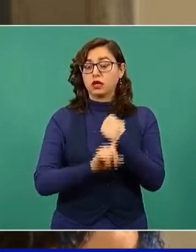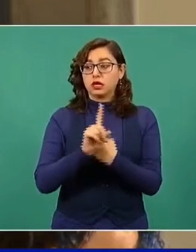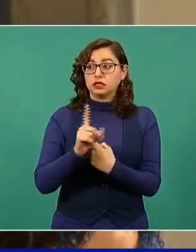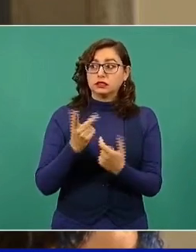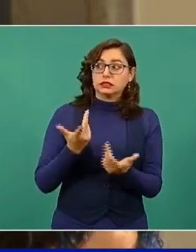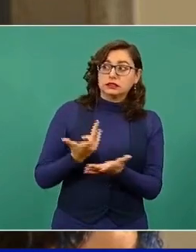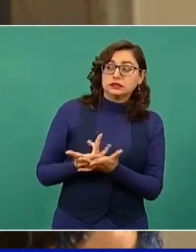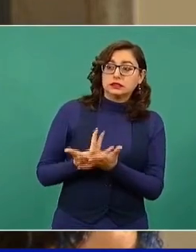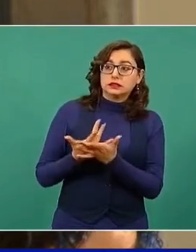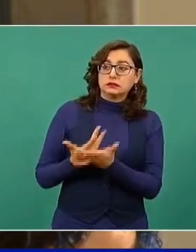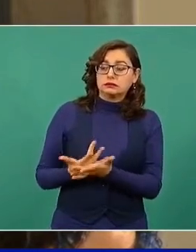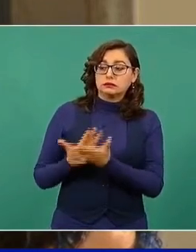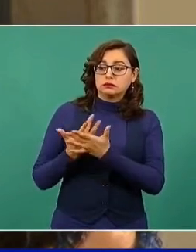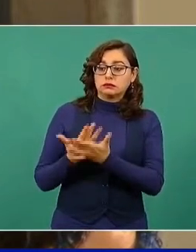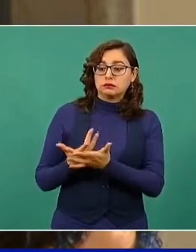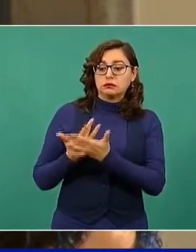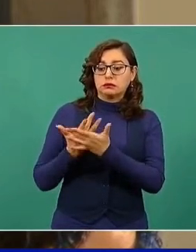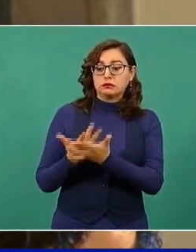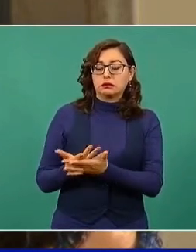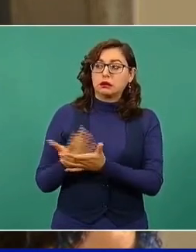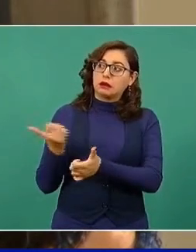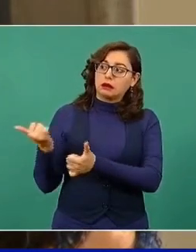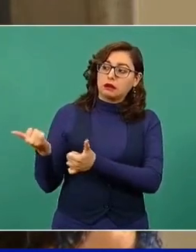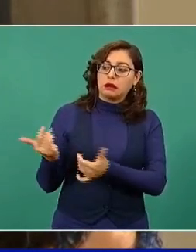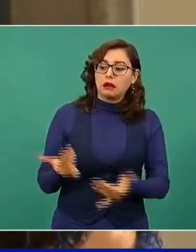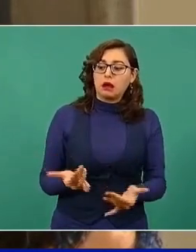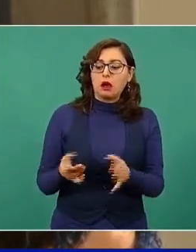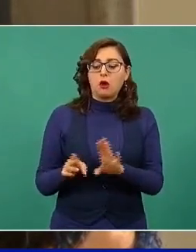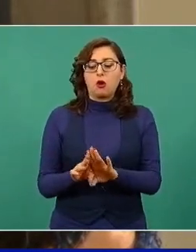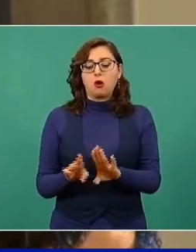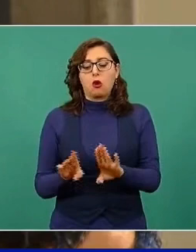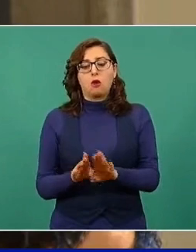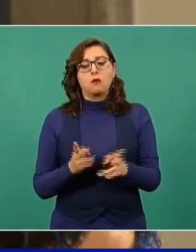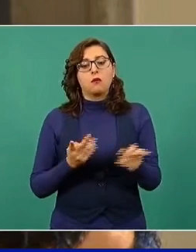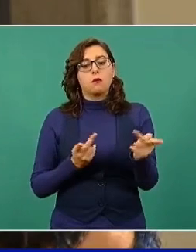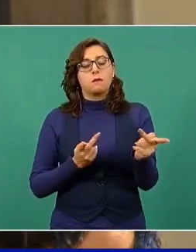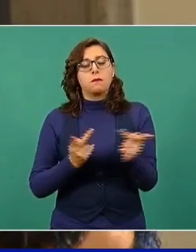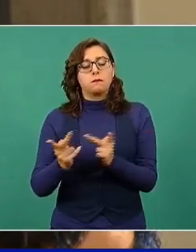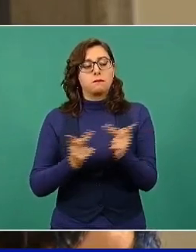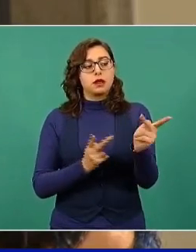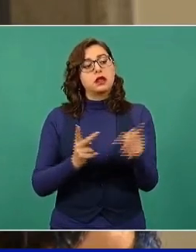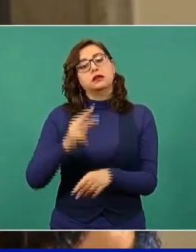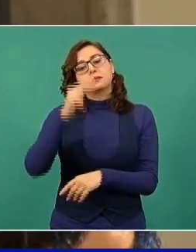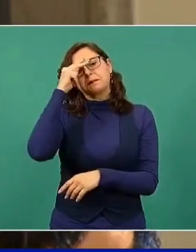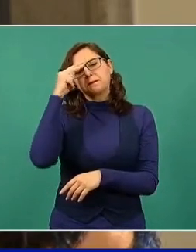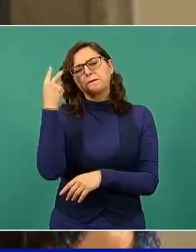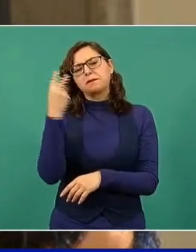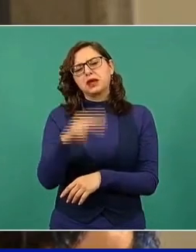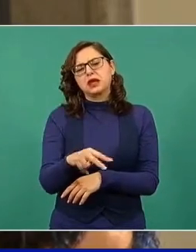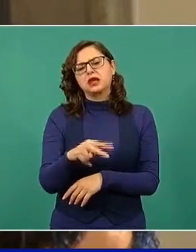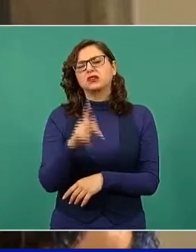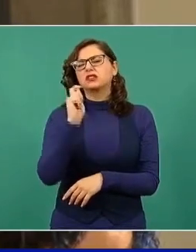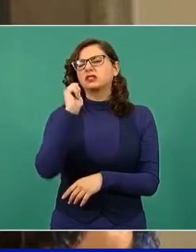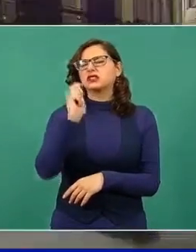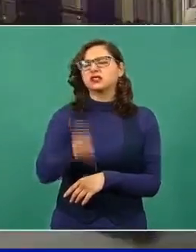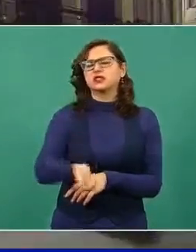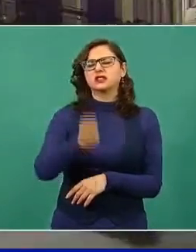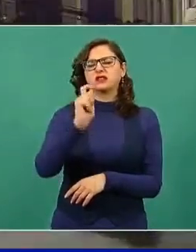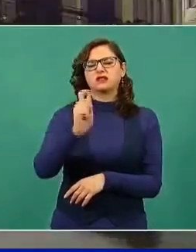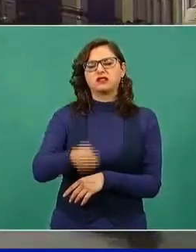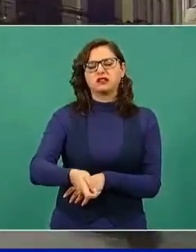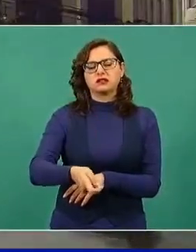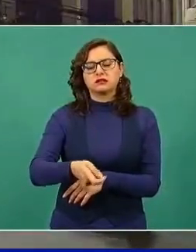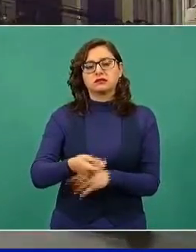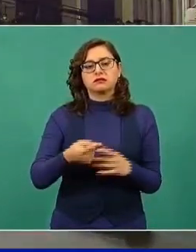porque le llaman Plan México, qué estímulos se les daría